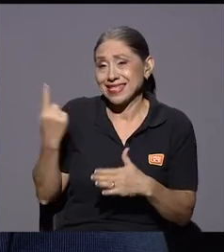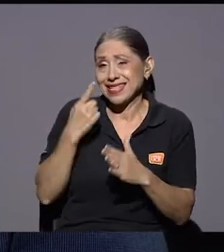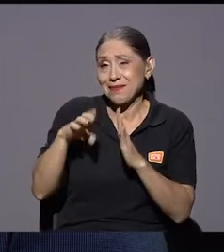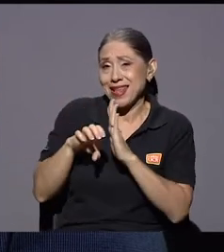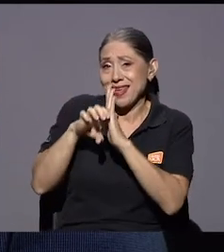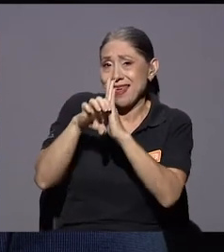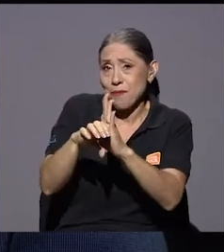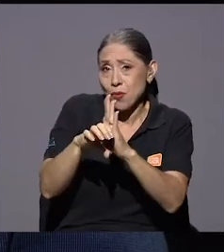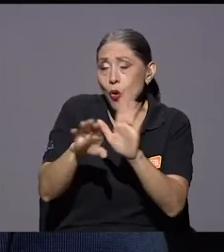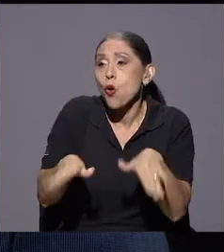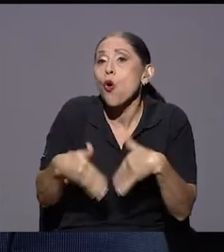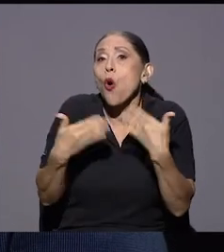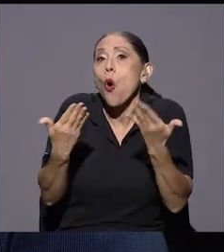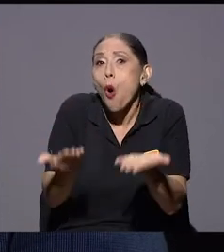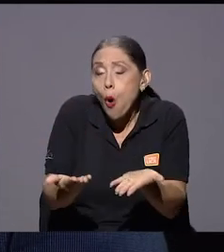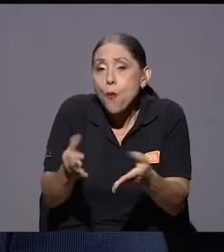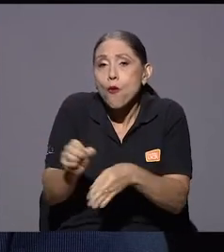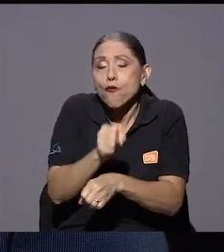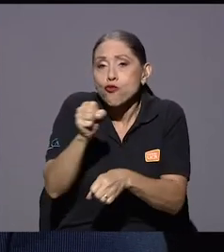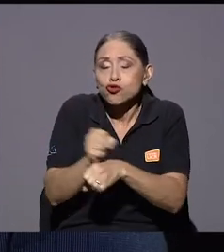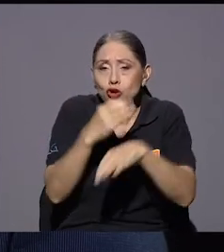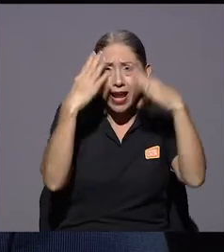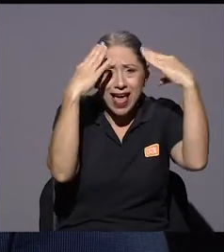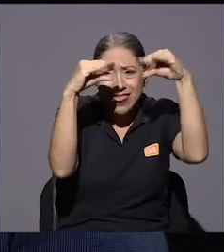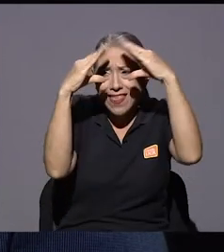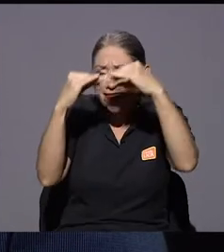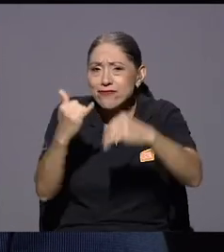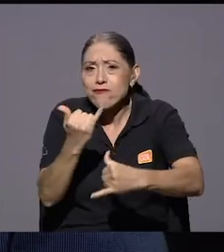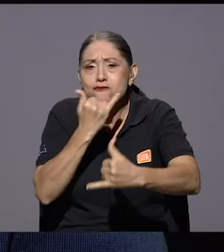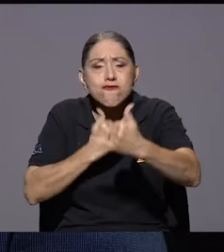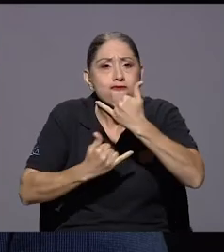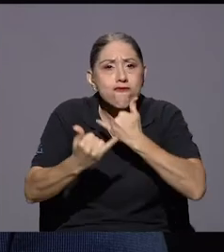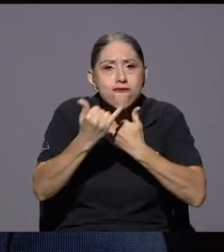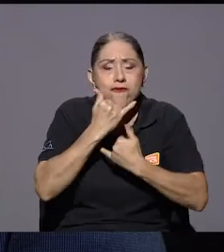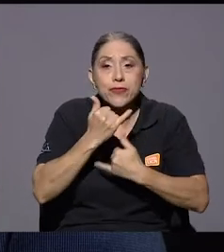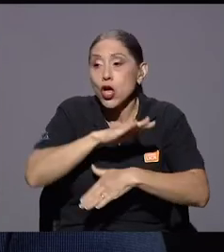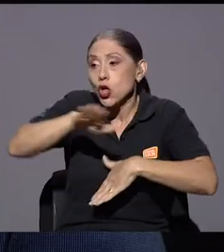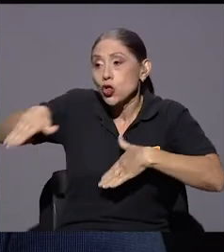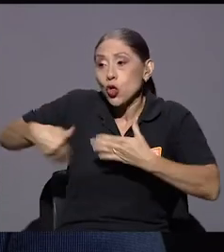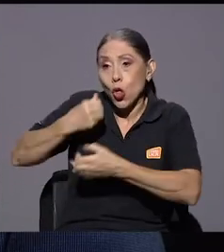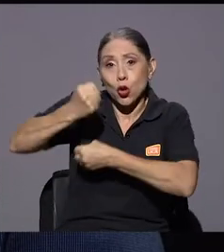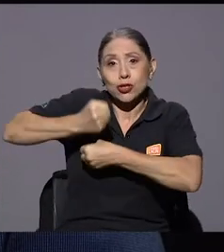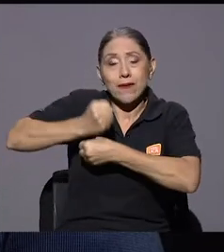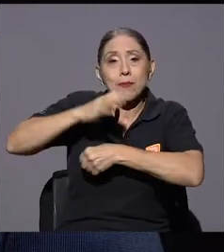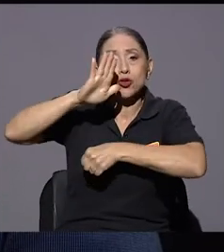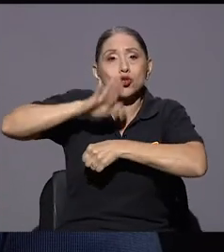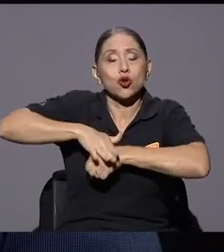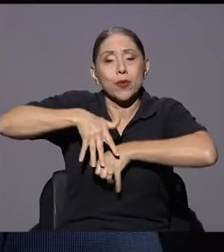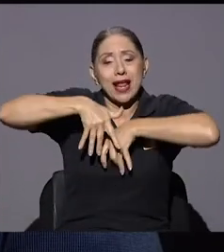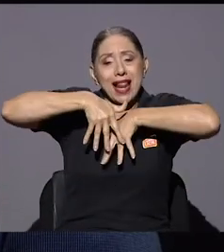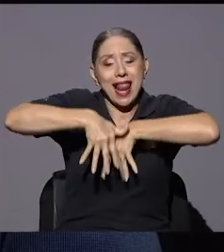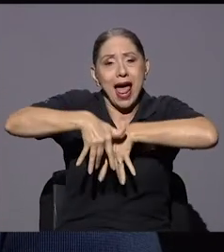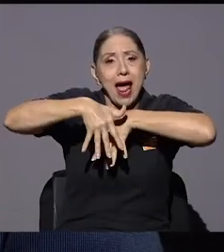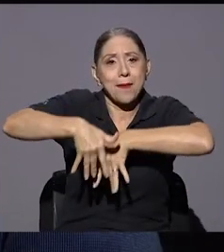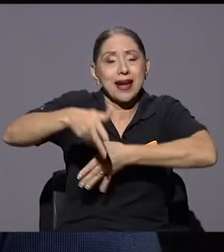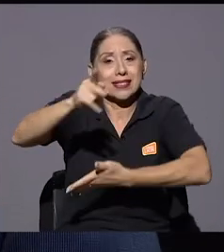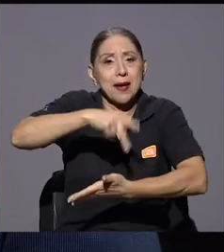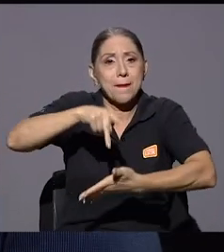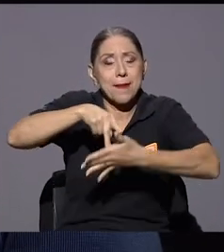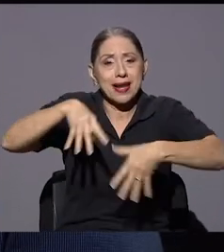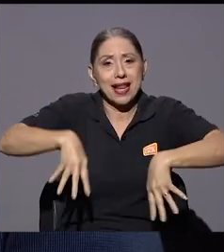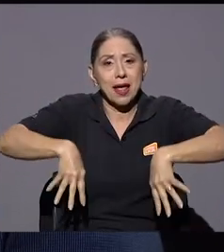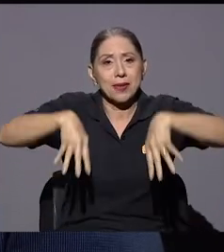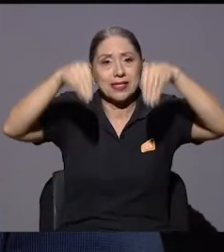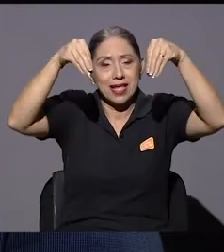de cómo funciona la desinformación sistemática fue todos los trabajos que hicimos referentes a la marcha xenofóbica del parque La Merced